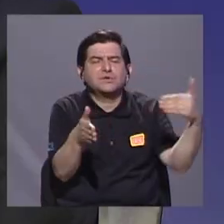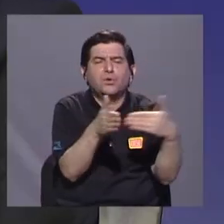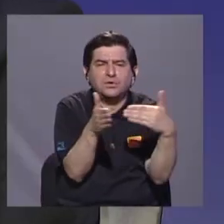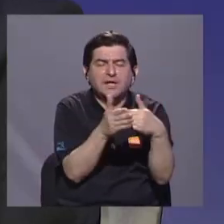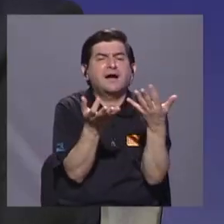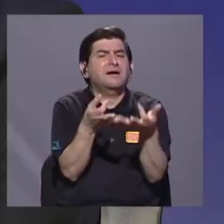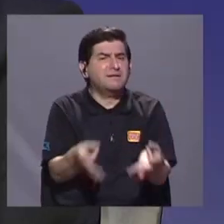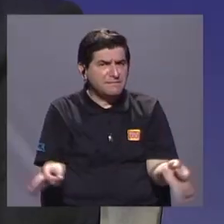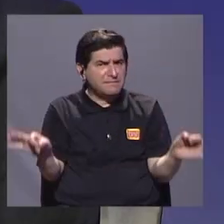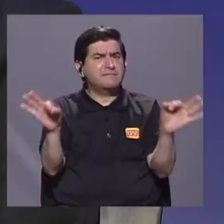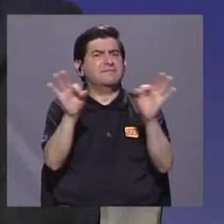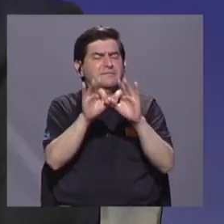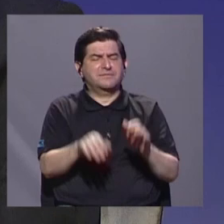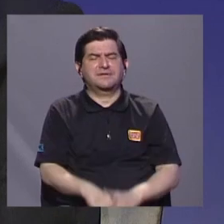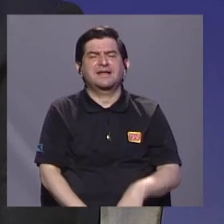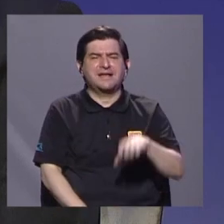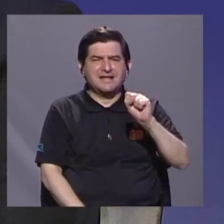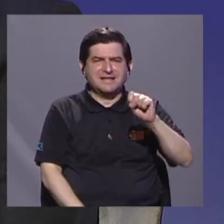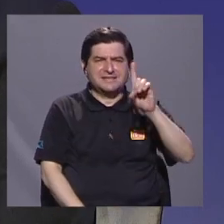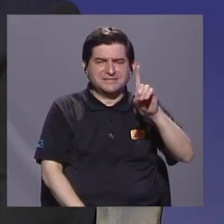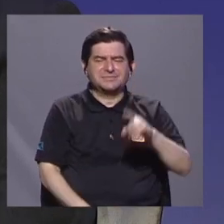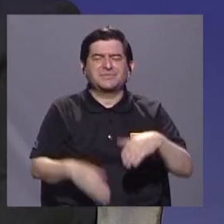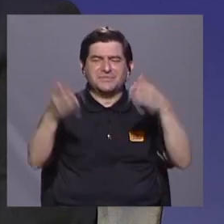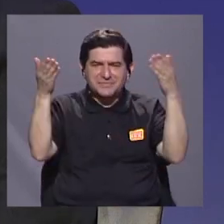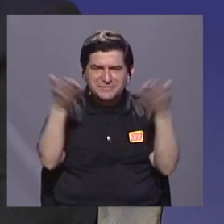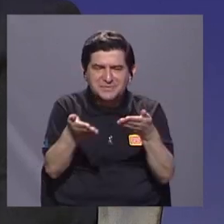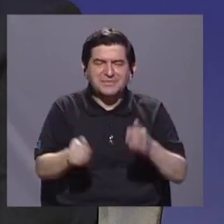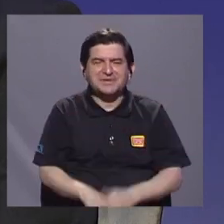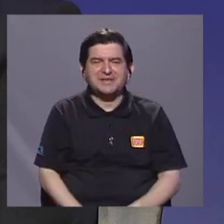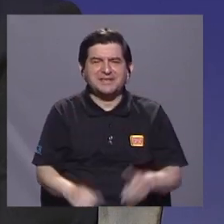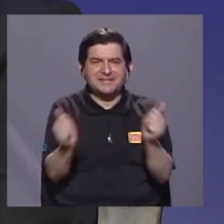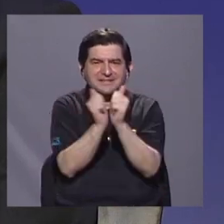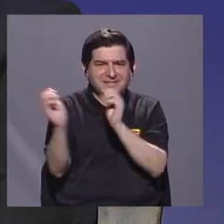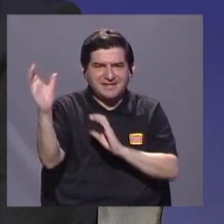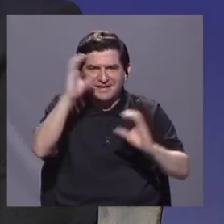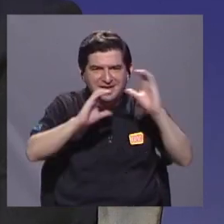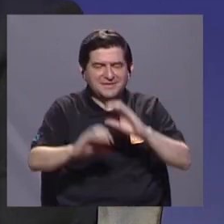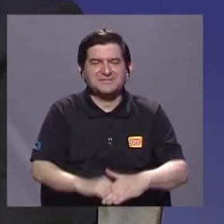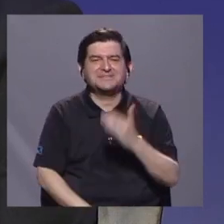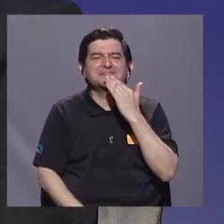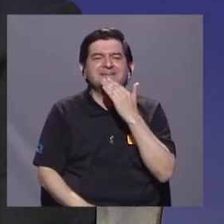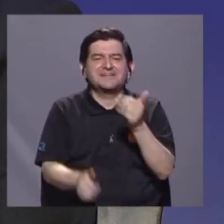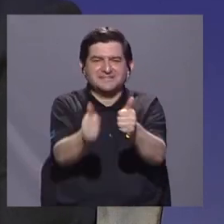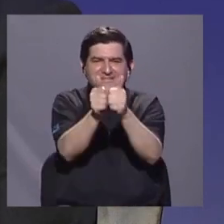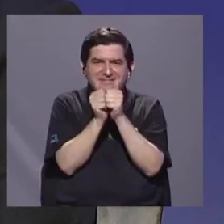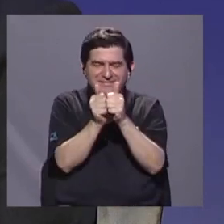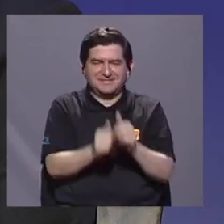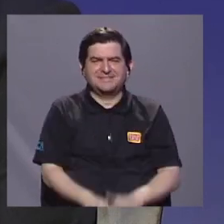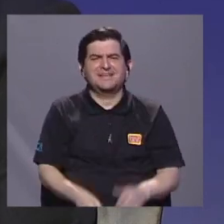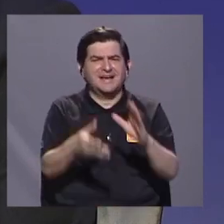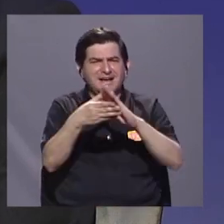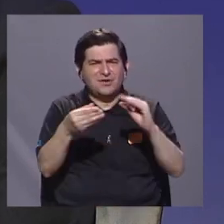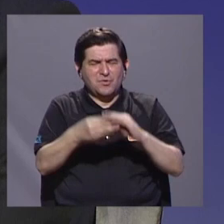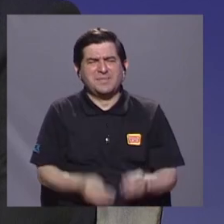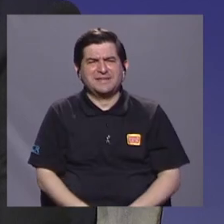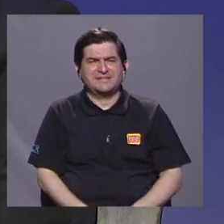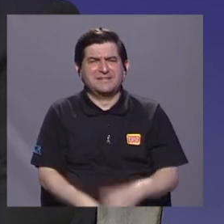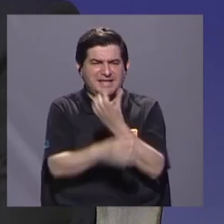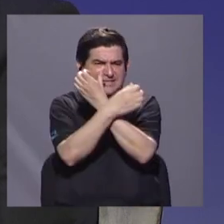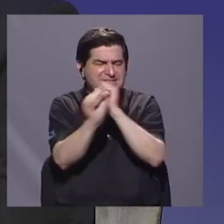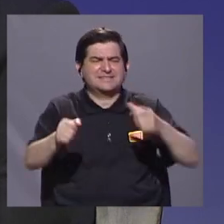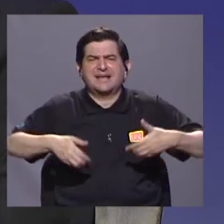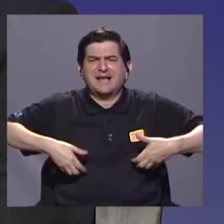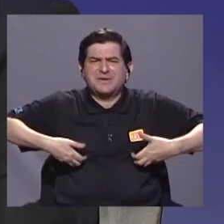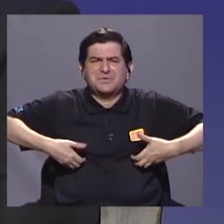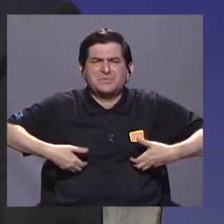es importante. Simora, bienvenida a Conciencia. Muchísimas gracias por acompañarnos. Coméntenos, ¿cómo nace Salvemonos? Usted